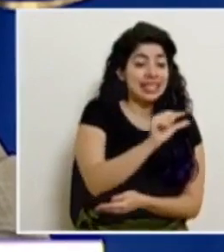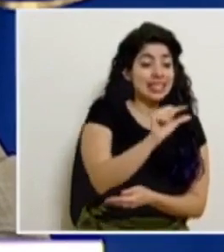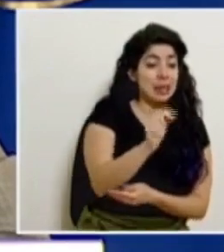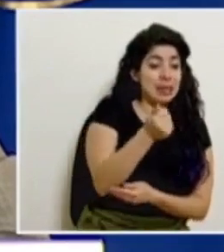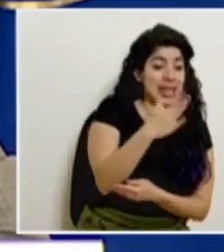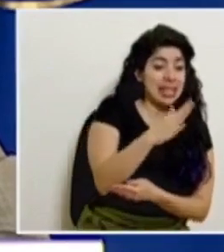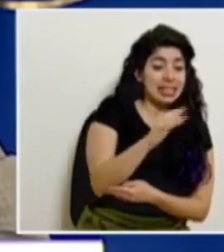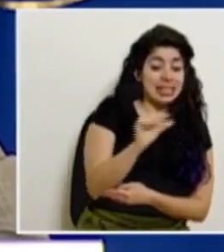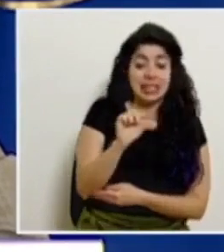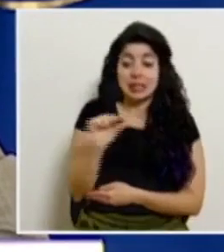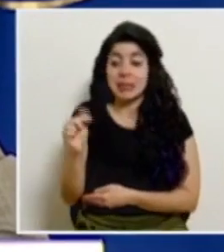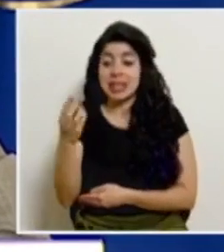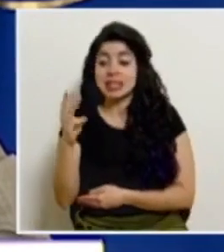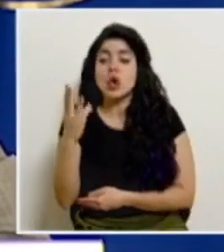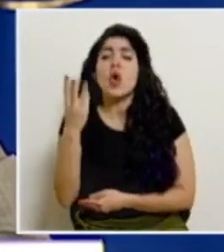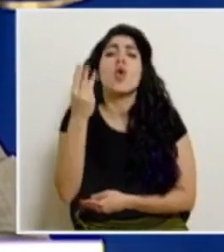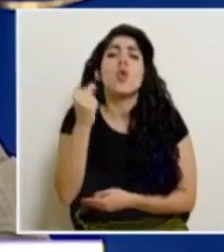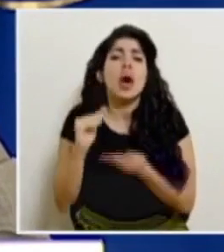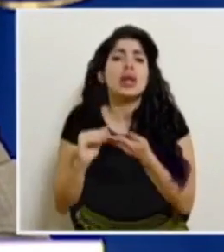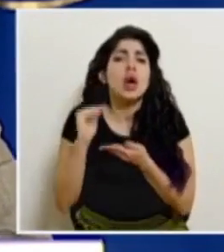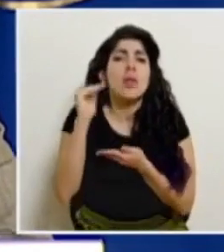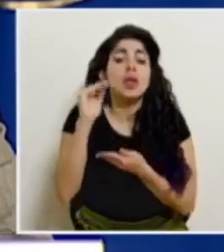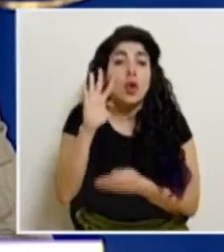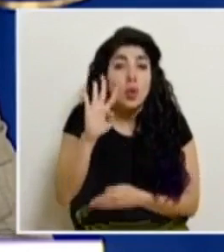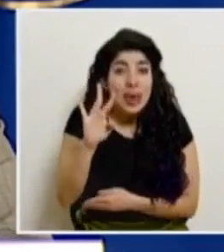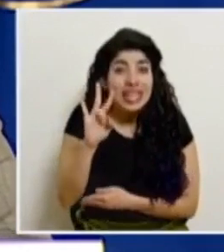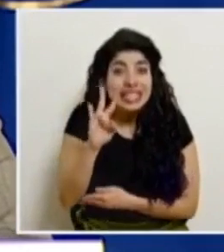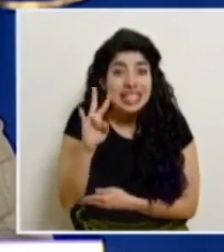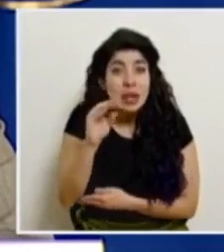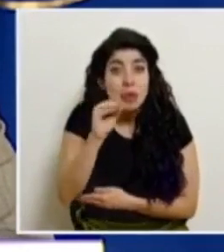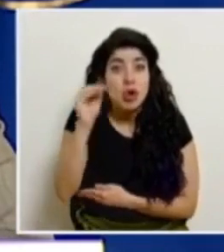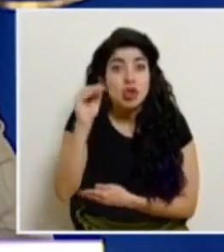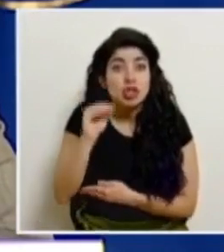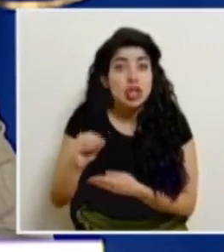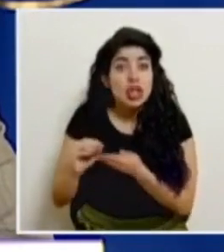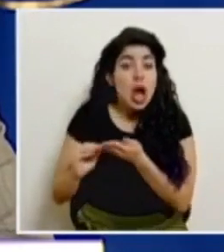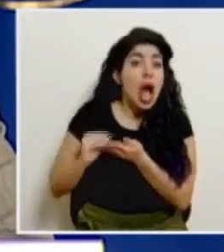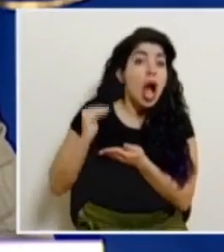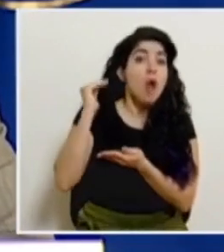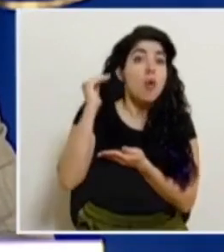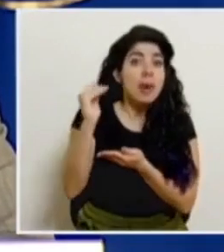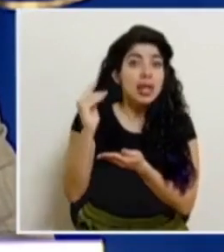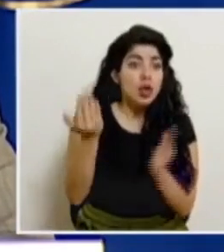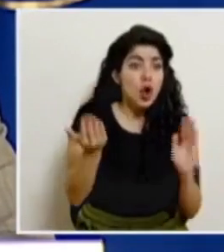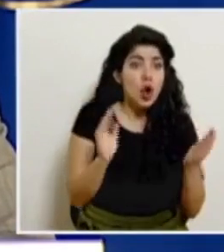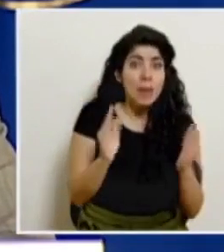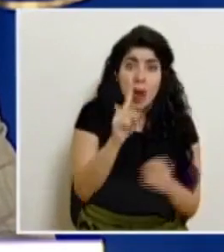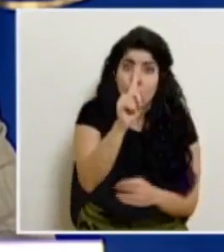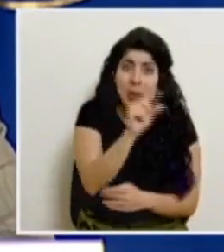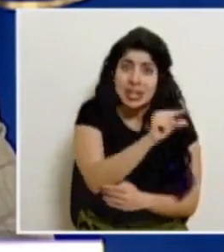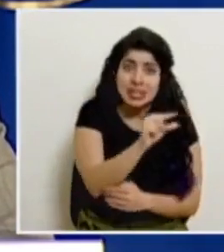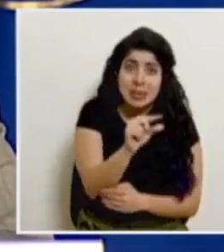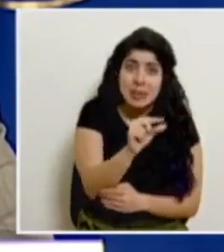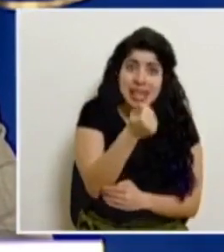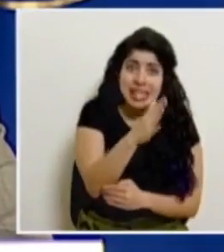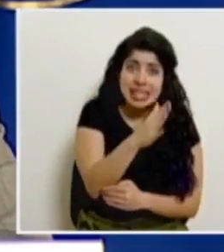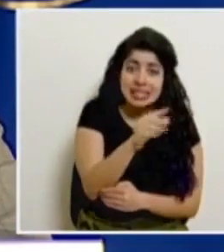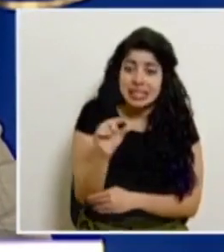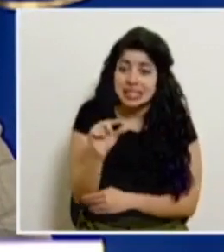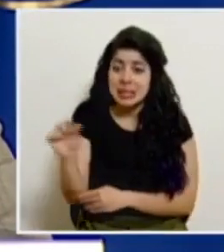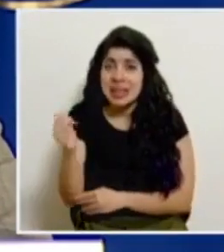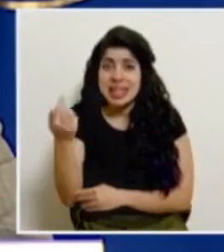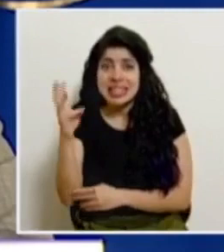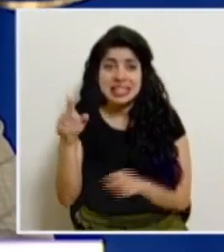y la semana 16. 47% fue el incremento de casos entre la semana 15 y la semana